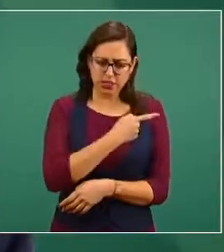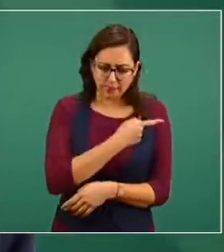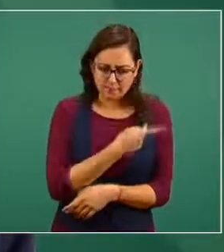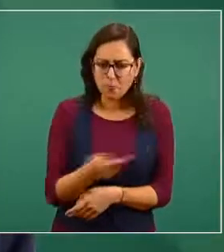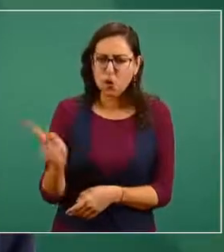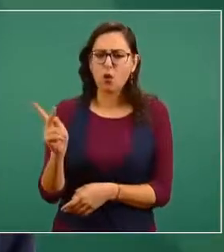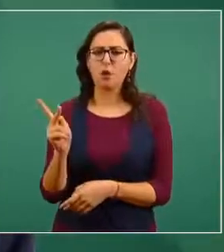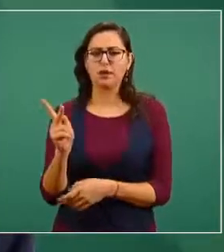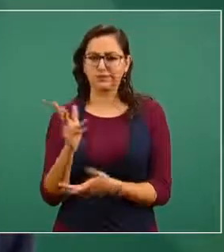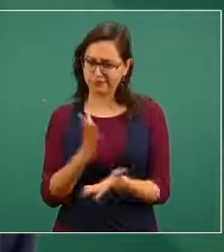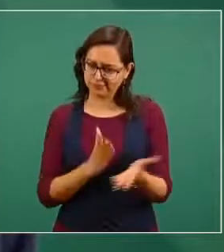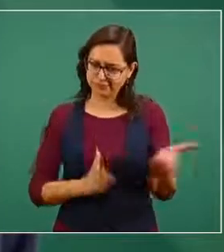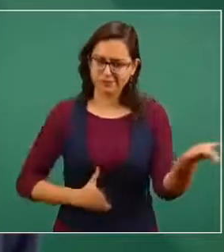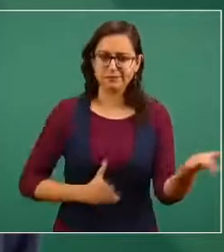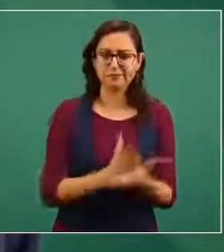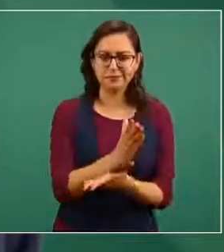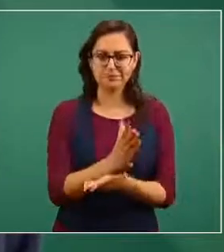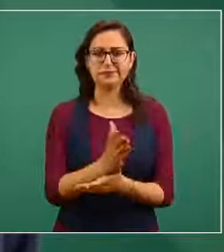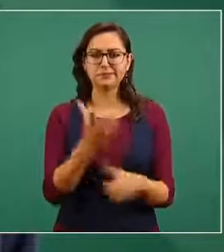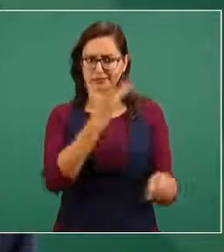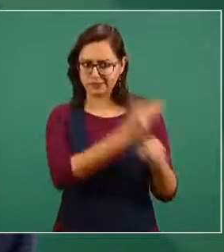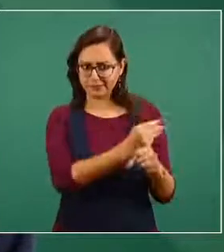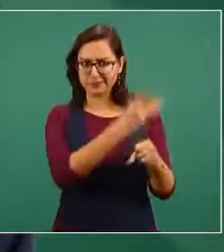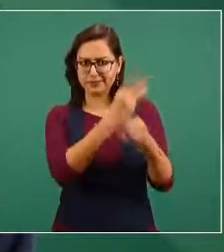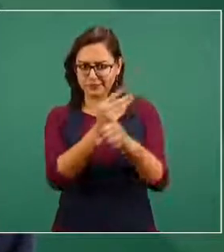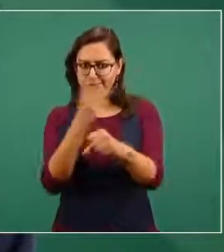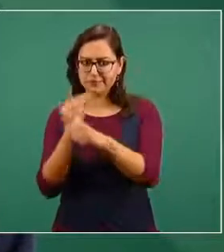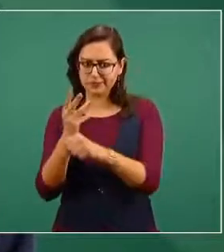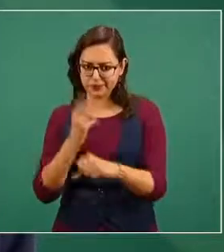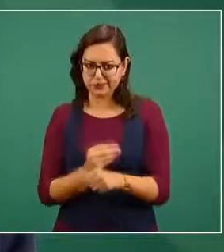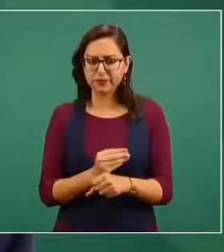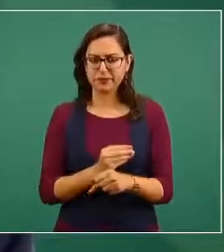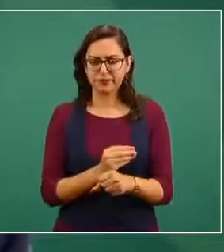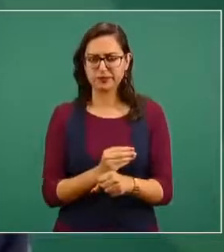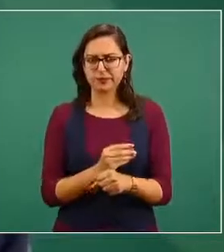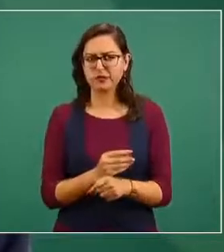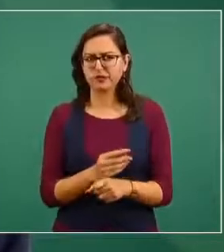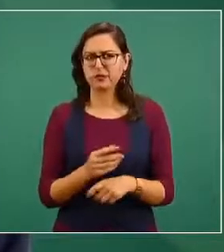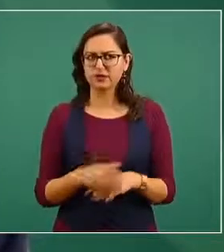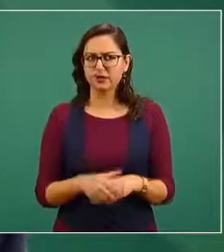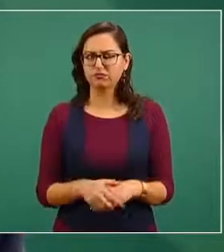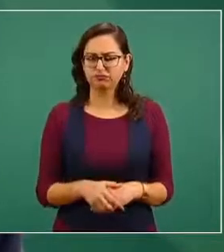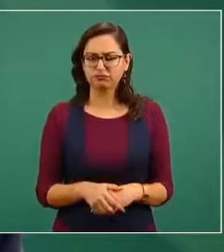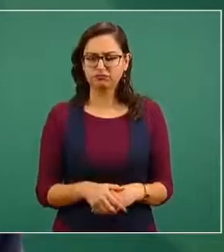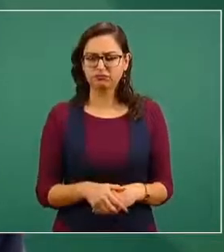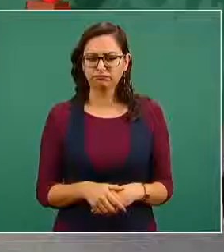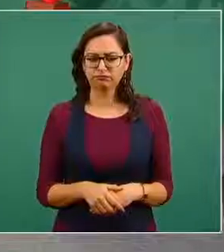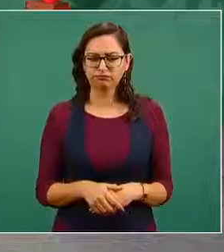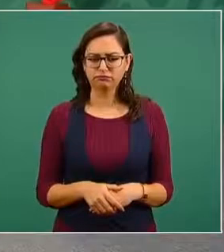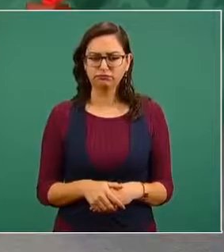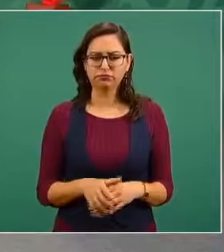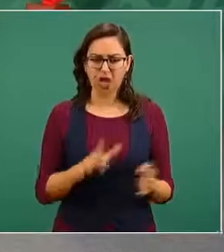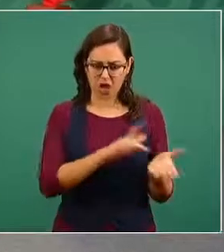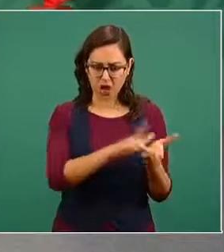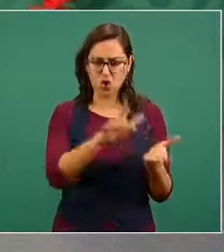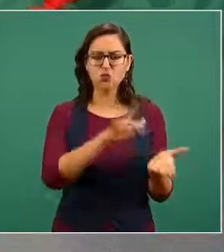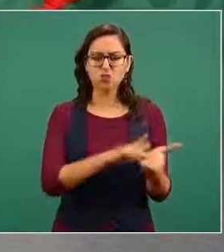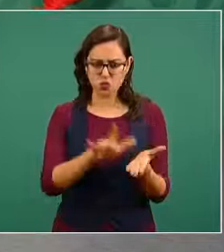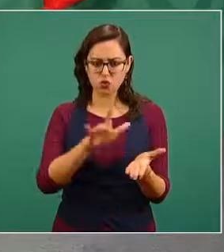para dotarlas de servicios y apoyar